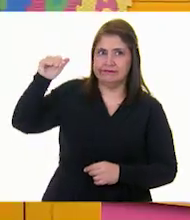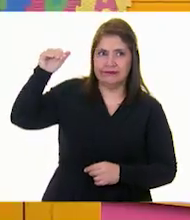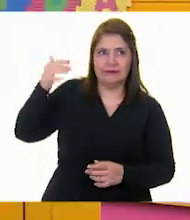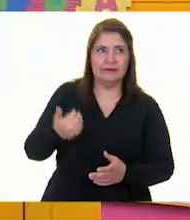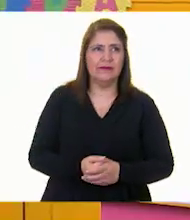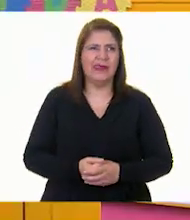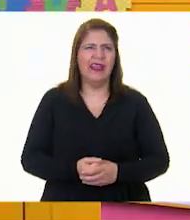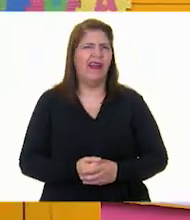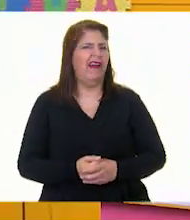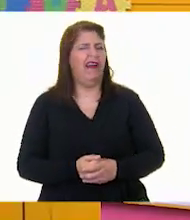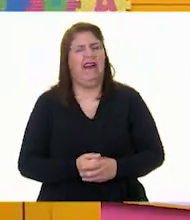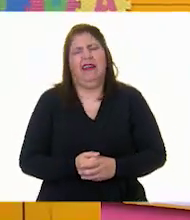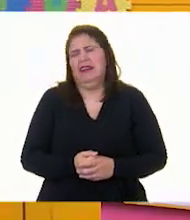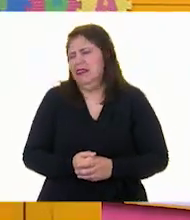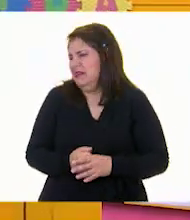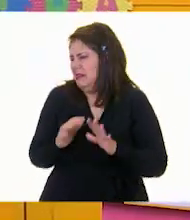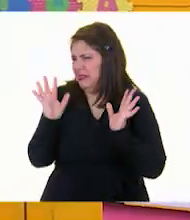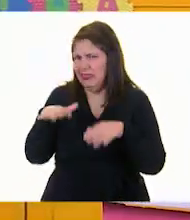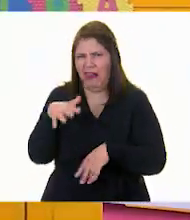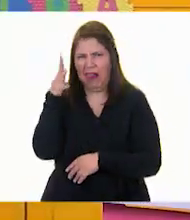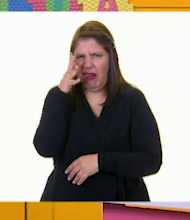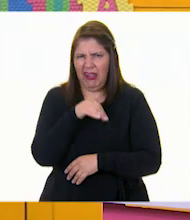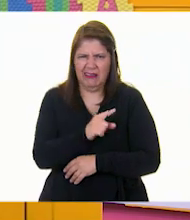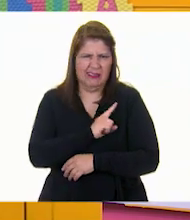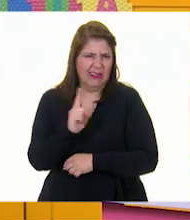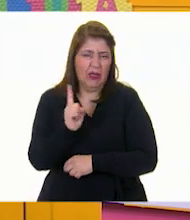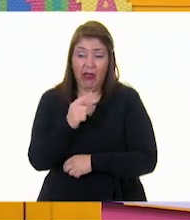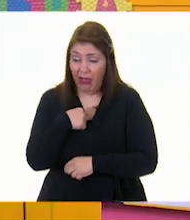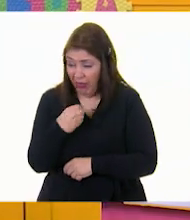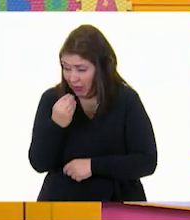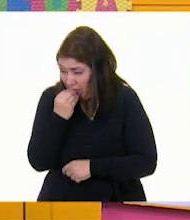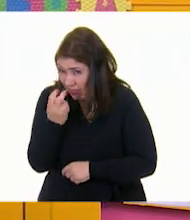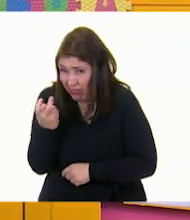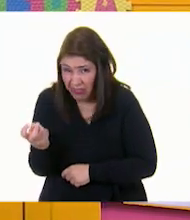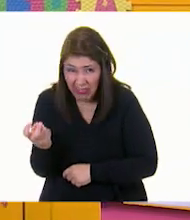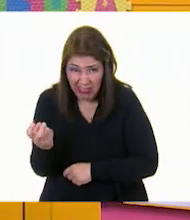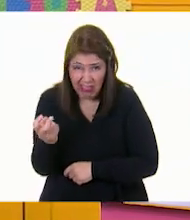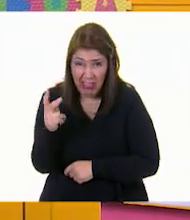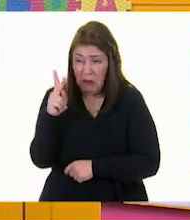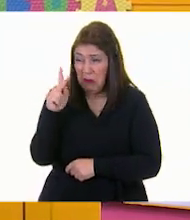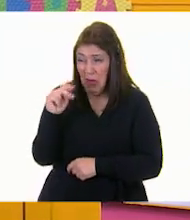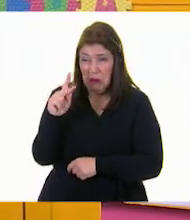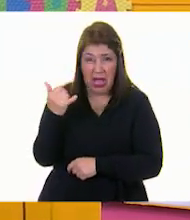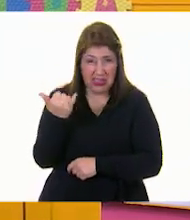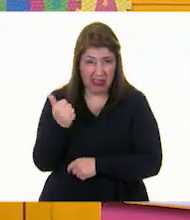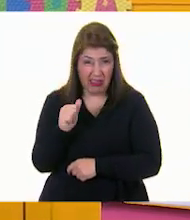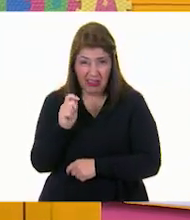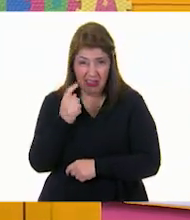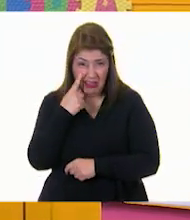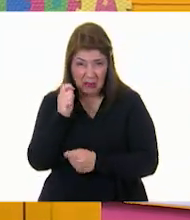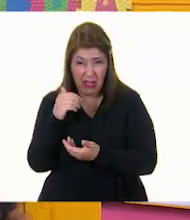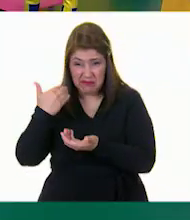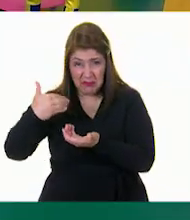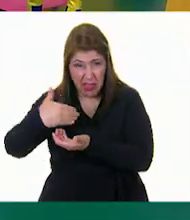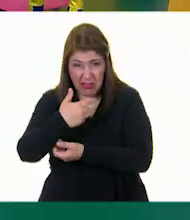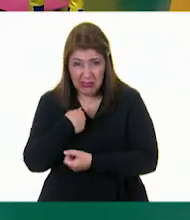¡Ay, no, Fuchi! Yo no me voy a comer las semillas de la papaya. ¡Es muy amarga! Nadie